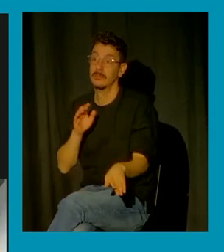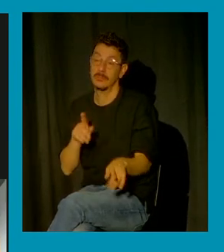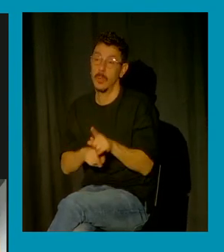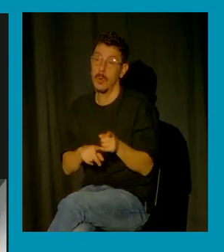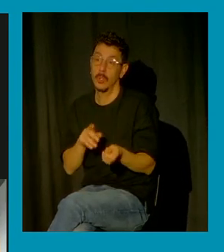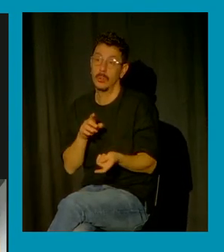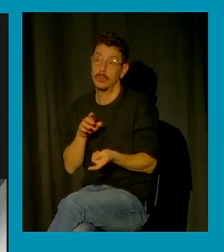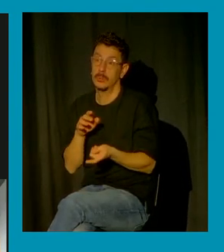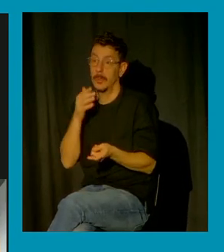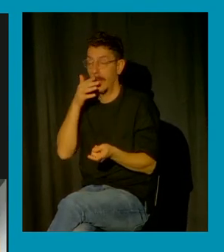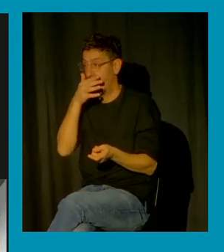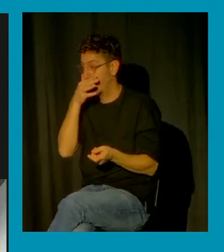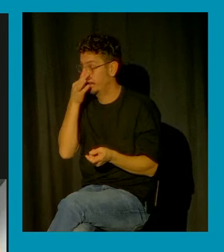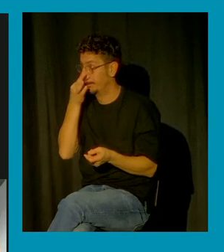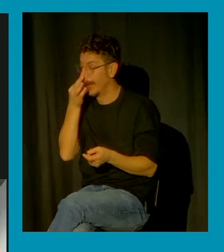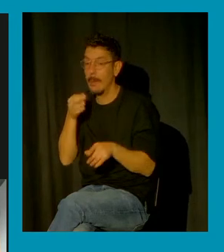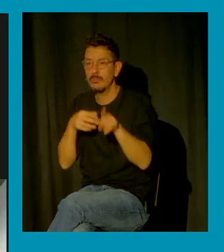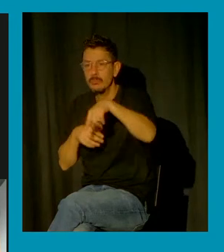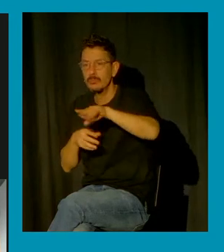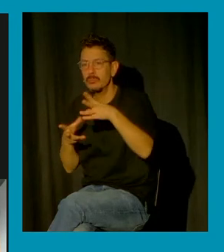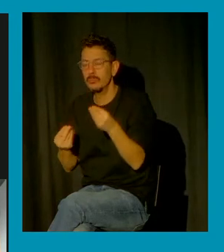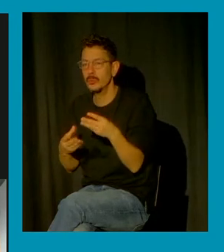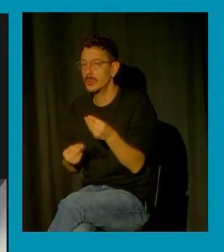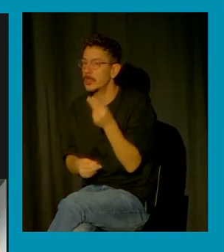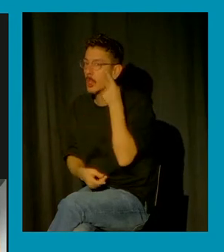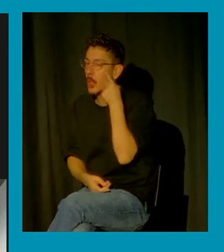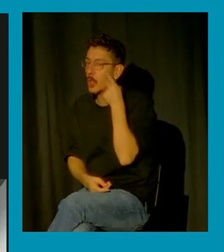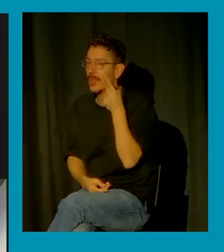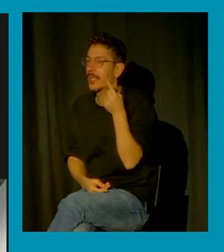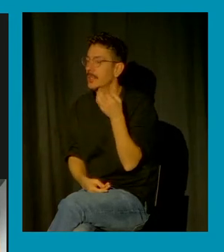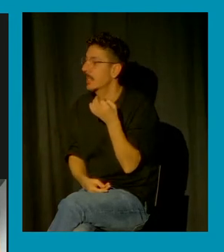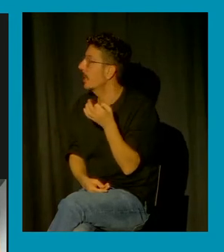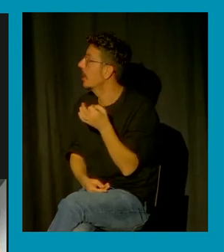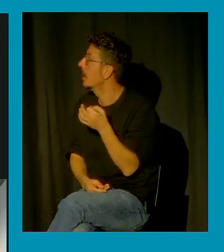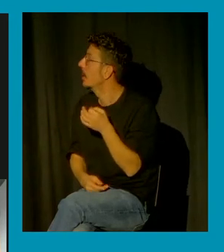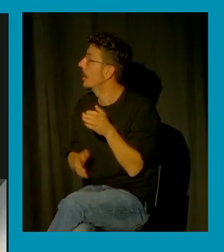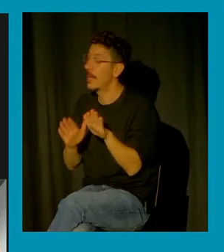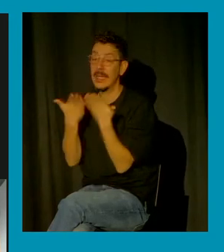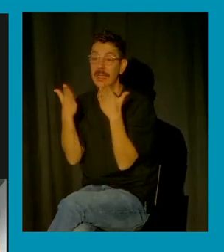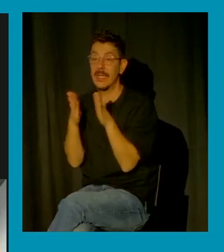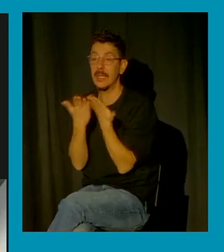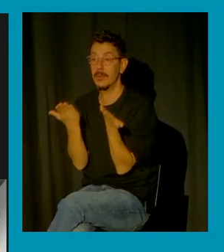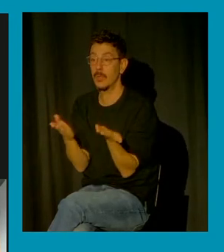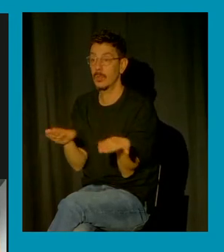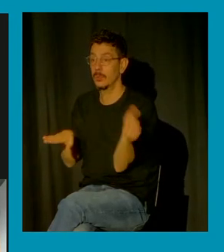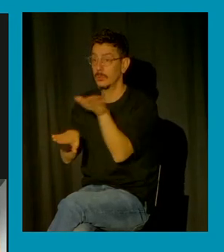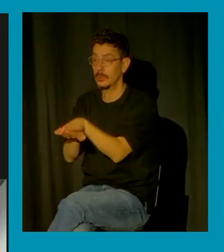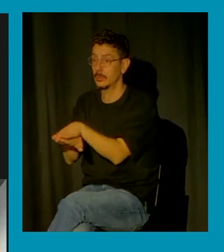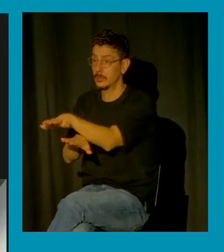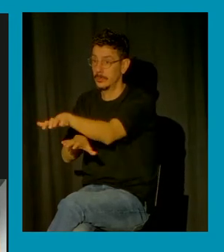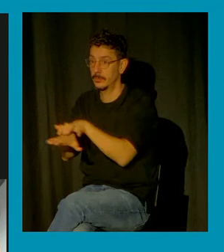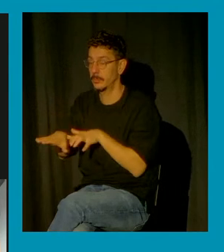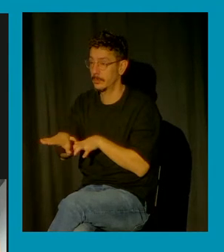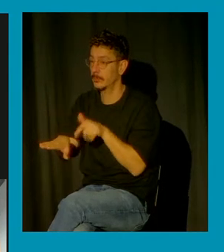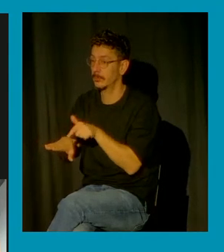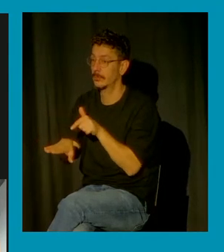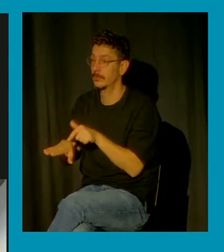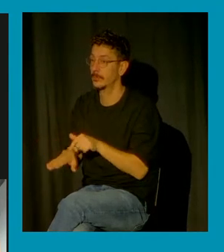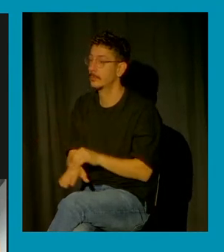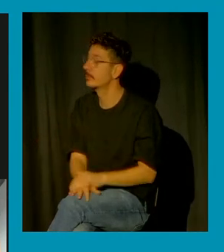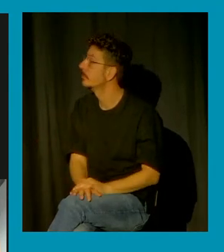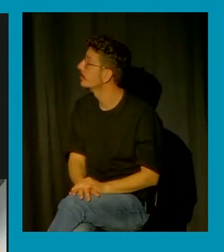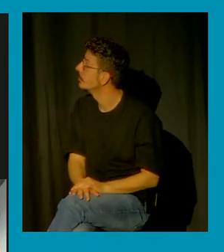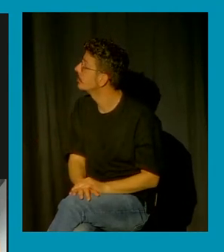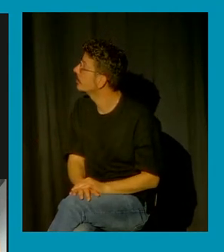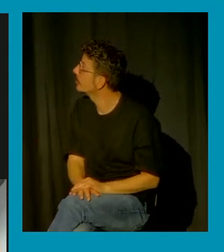para muchas también conoceréis lo que es la portada del libro como has dicho al inicio Microfísica sexista del